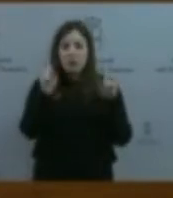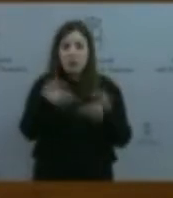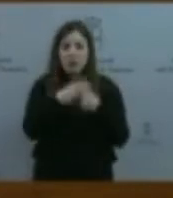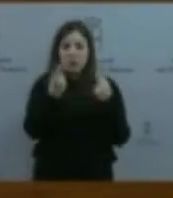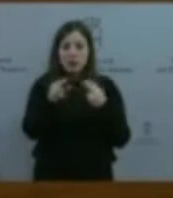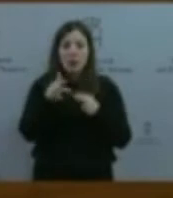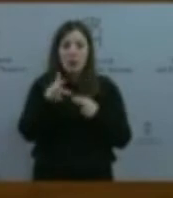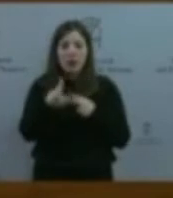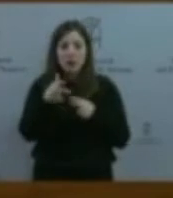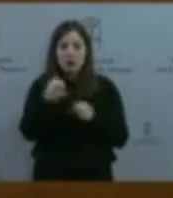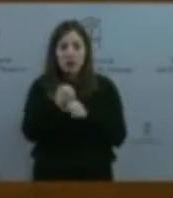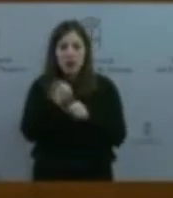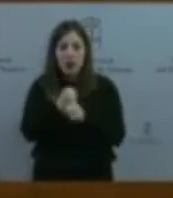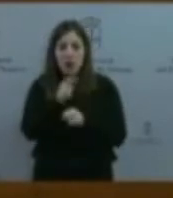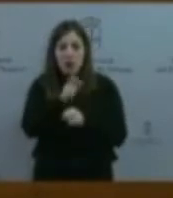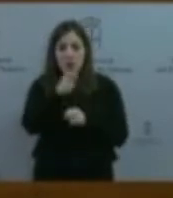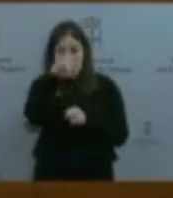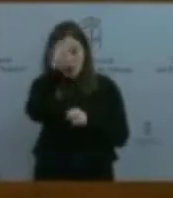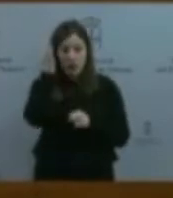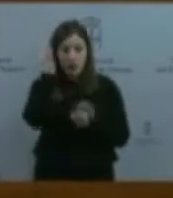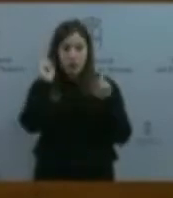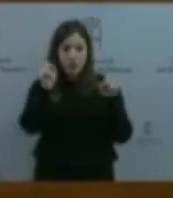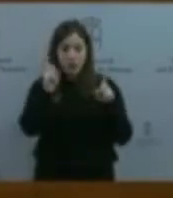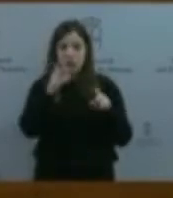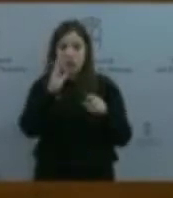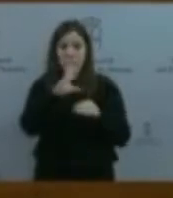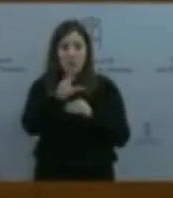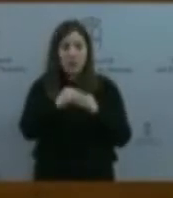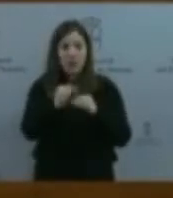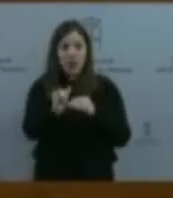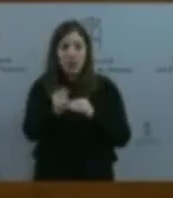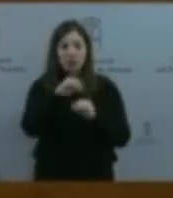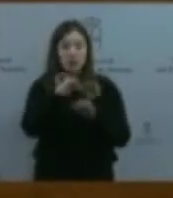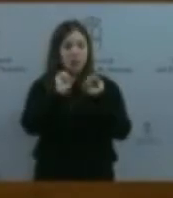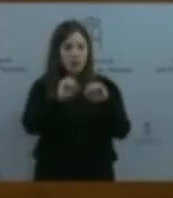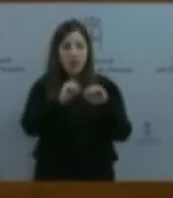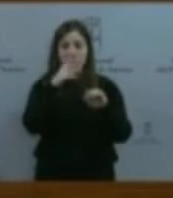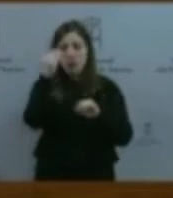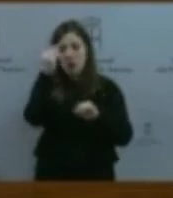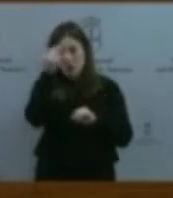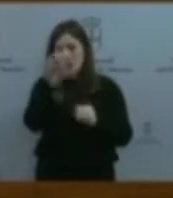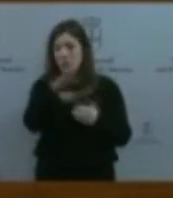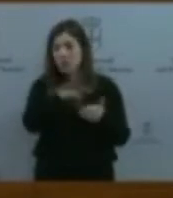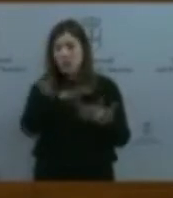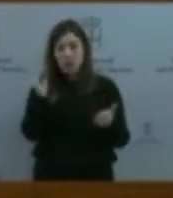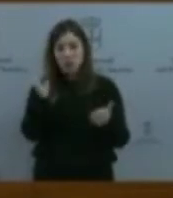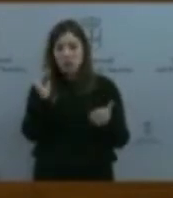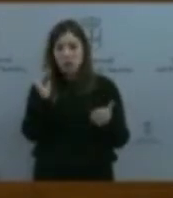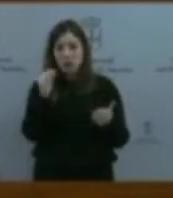docentes. Hay una enmienda que vamos a rechazar porque entendemos que no transforma, es decir, es una cuestión